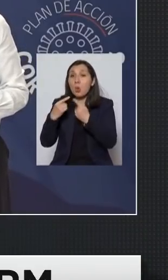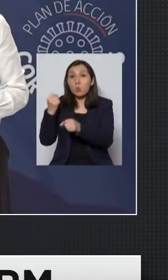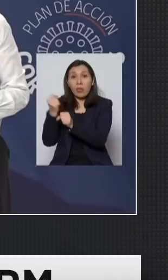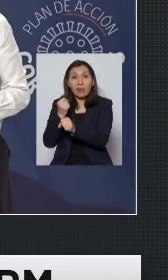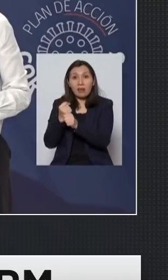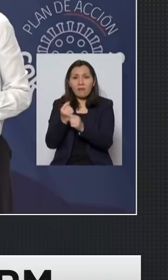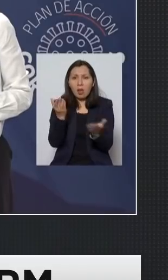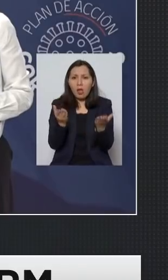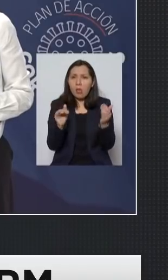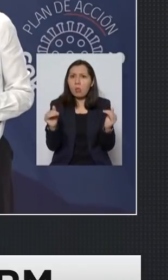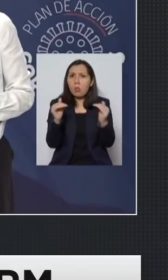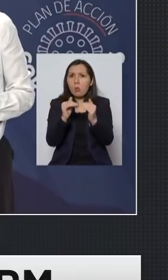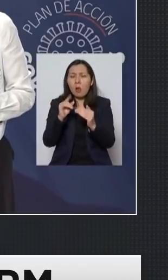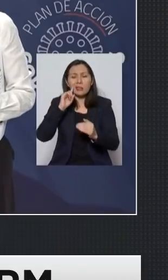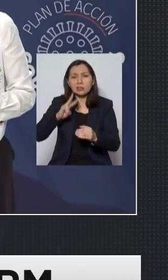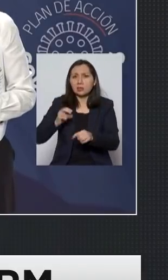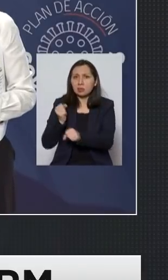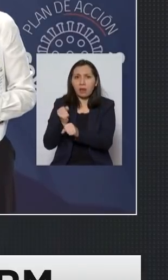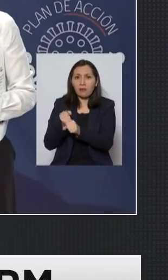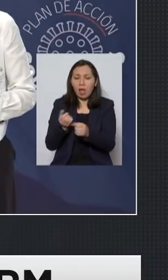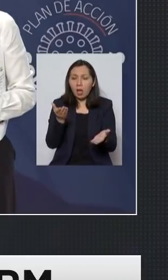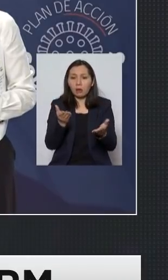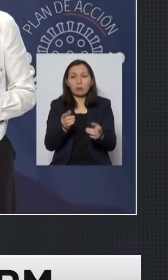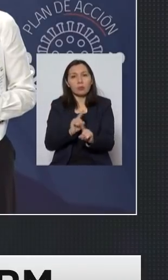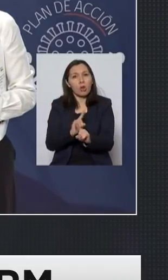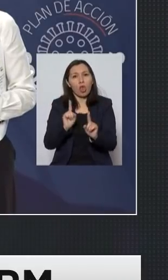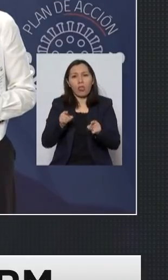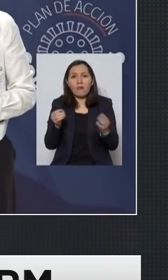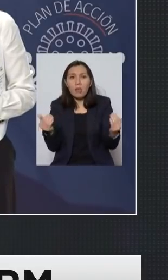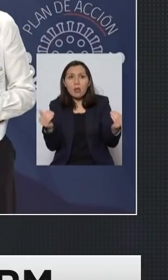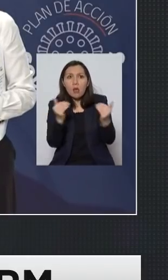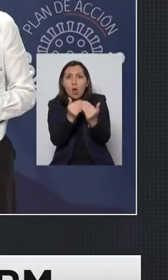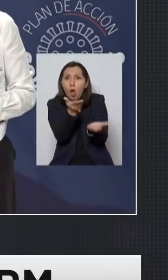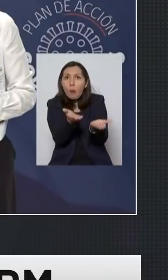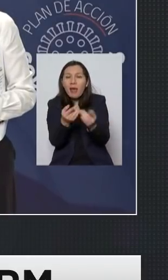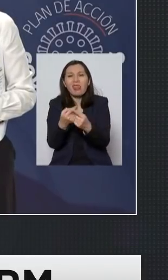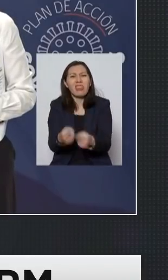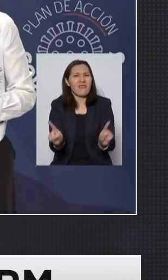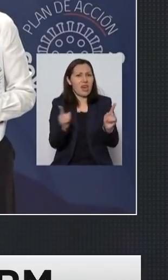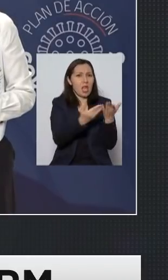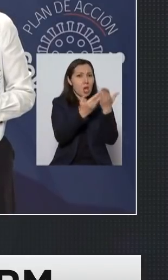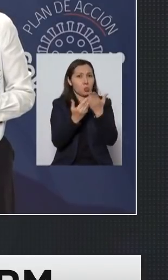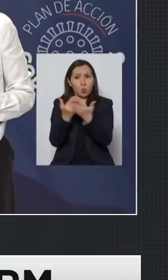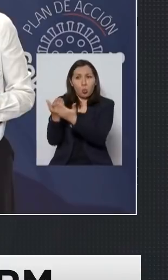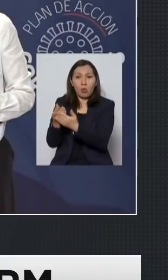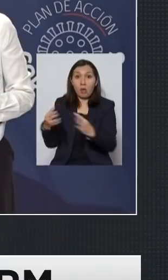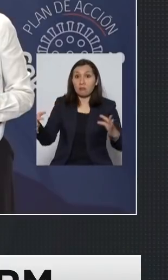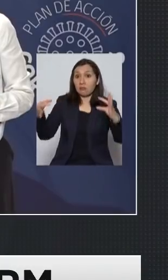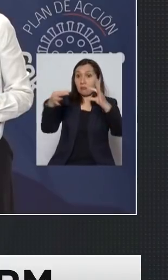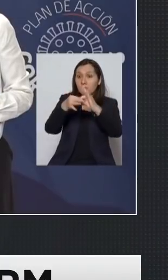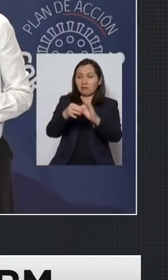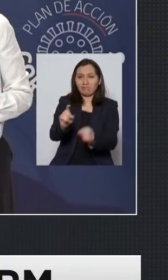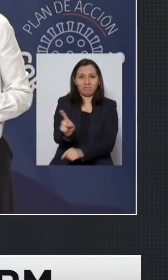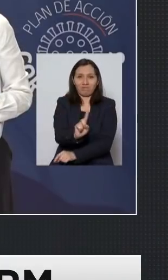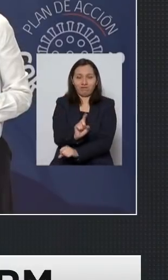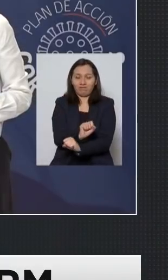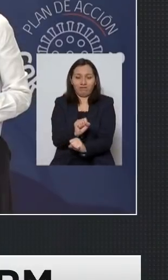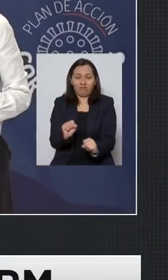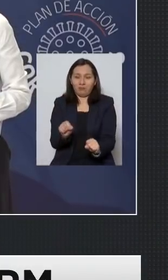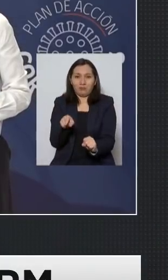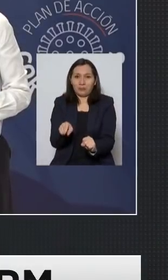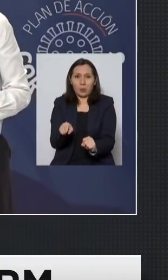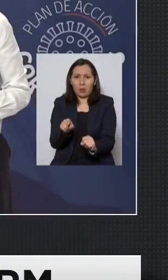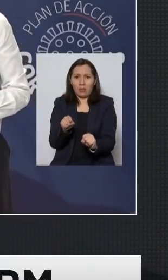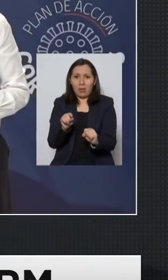creo que no se debe hacer porque son dos estudios diferentes que no están vinculados en uno con el otro